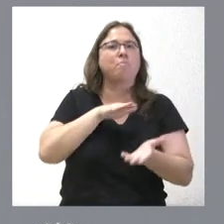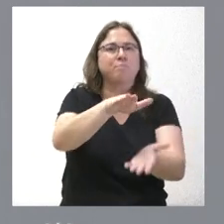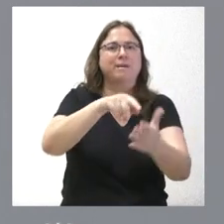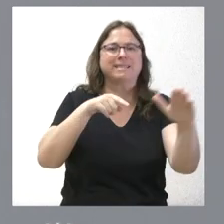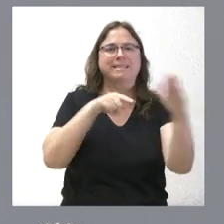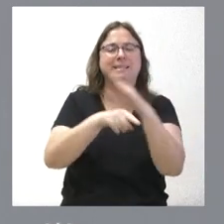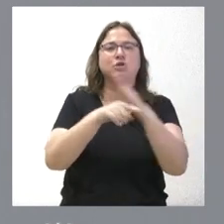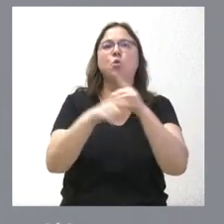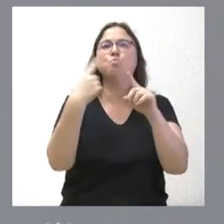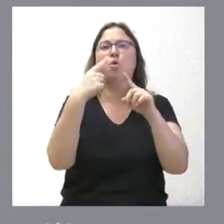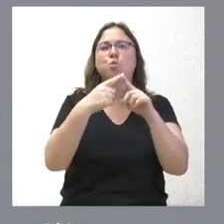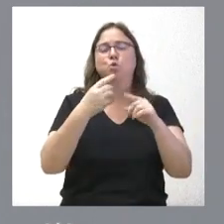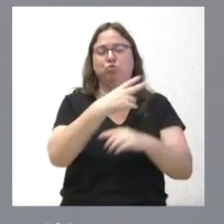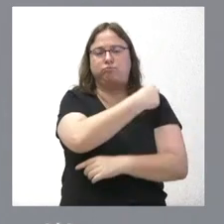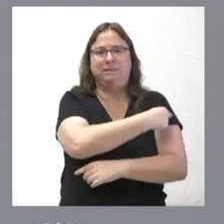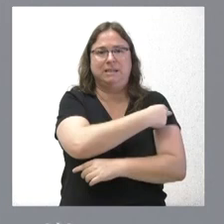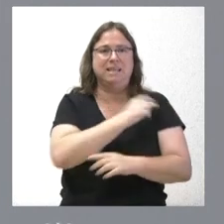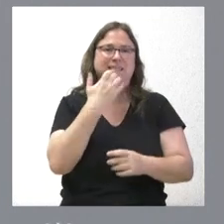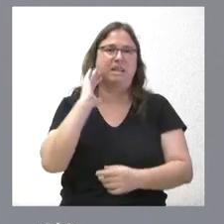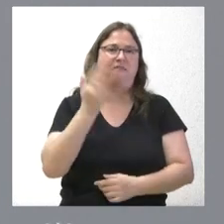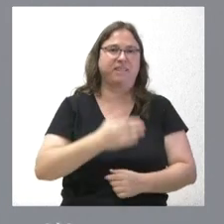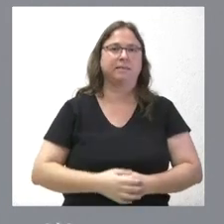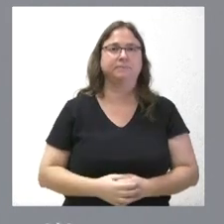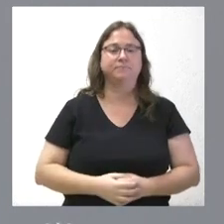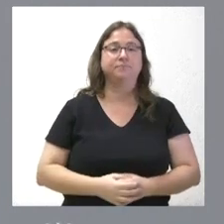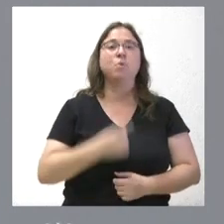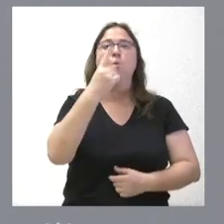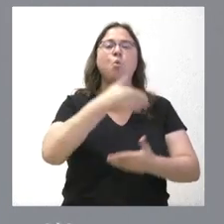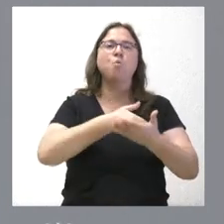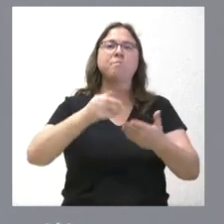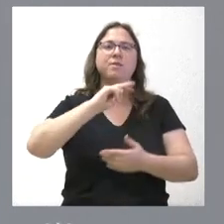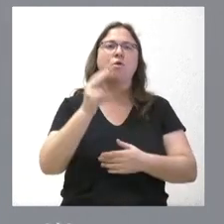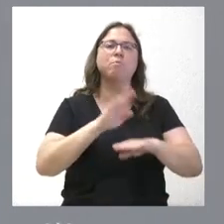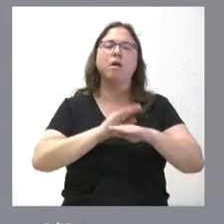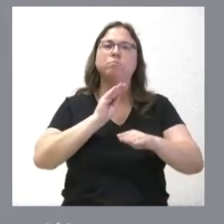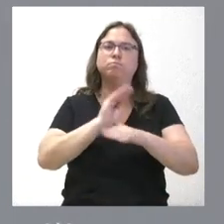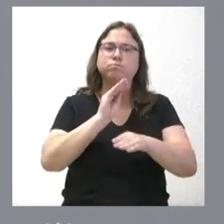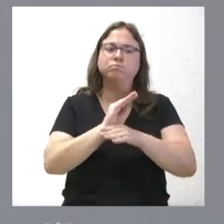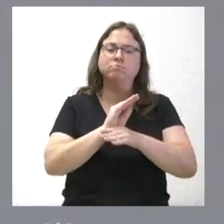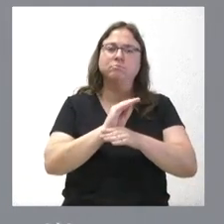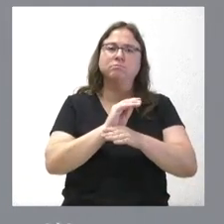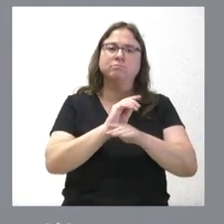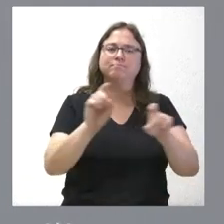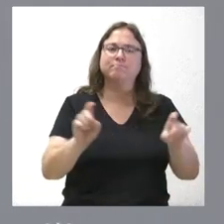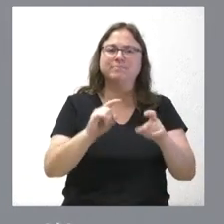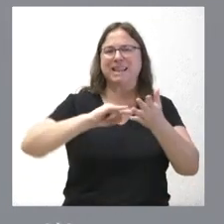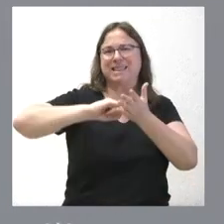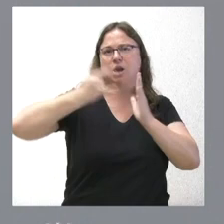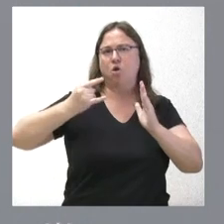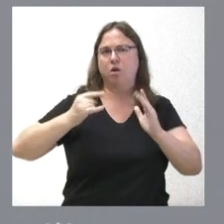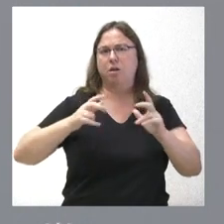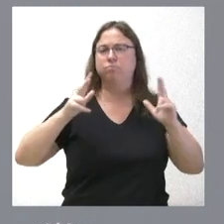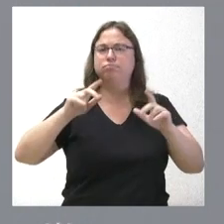de los productos sanitarios afectados. Un millón de euros para el mantenimiento de equipos de alta tecnología en el Complejo